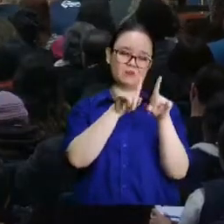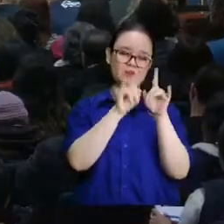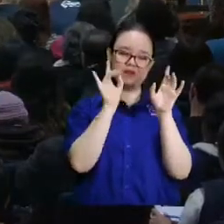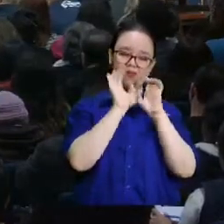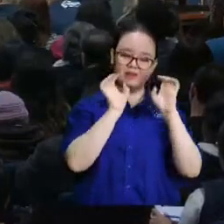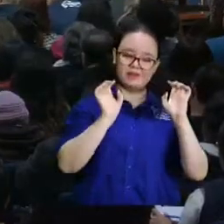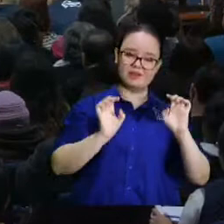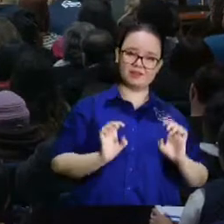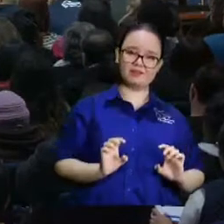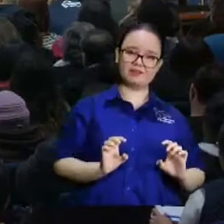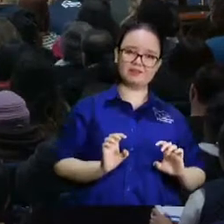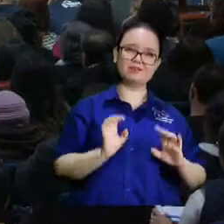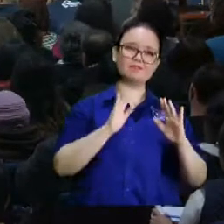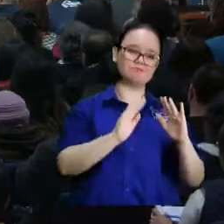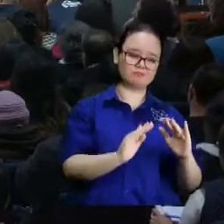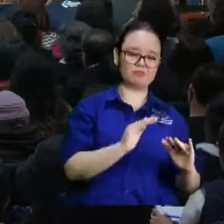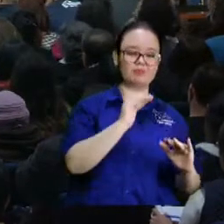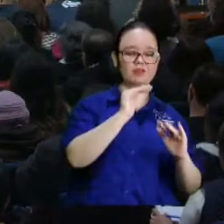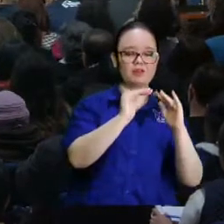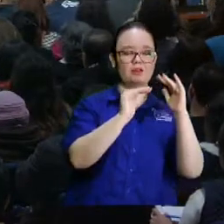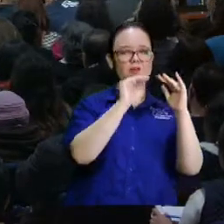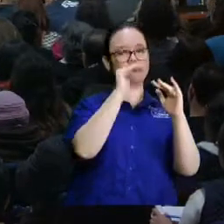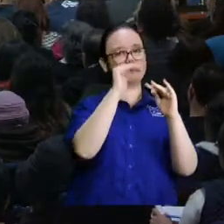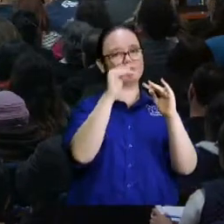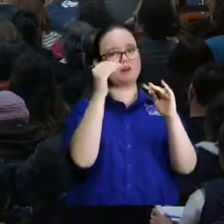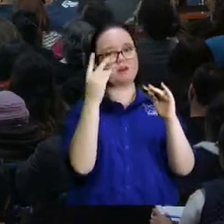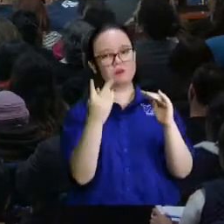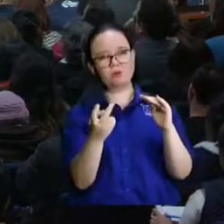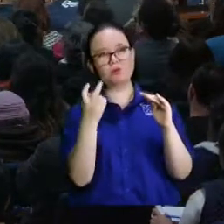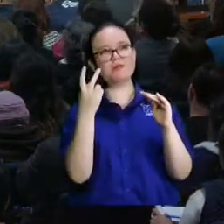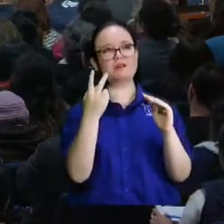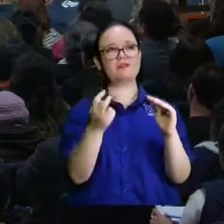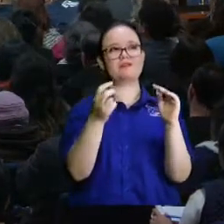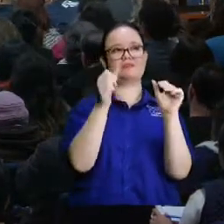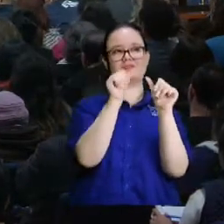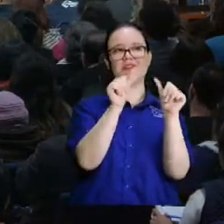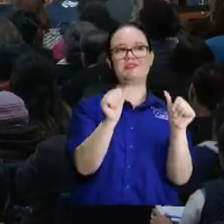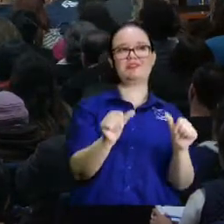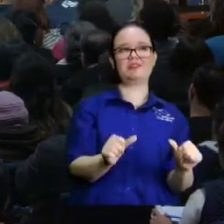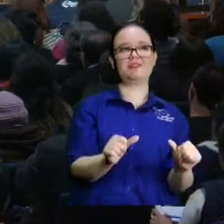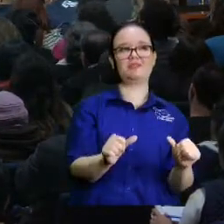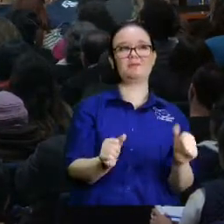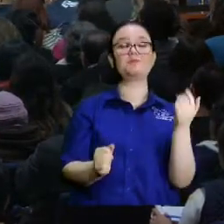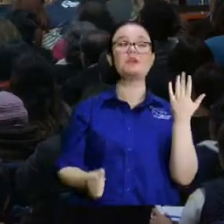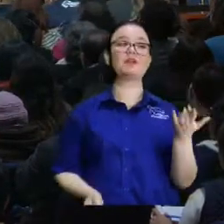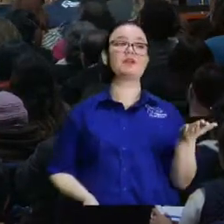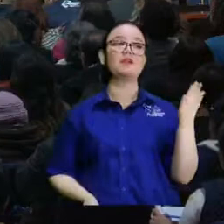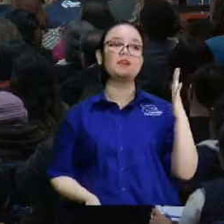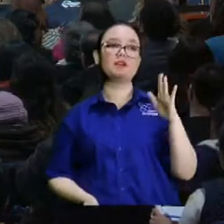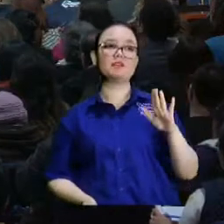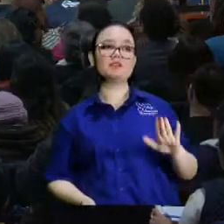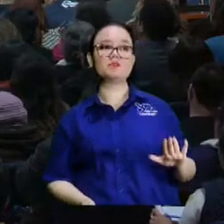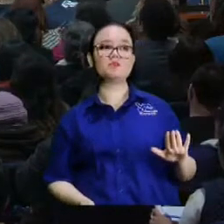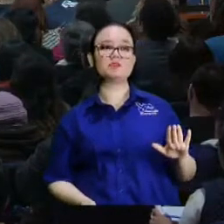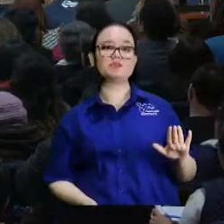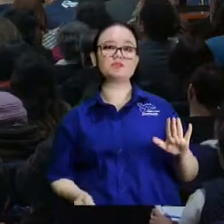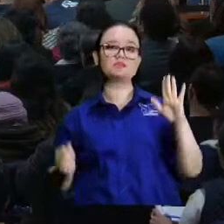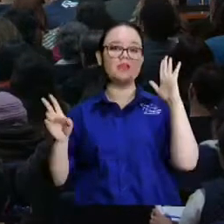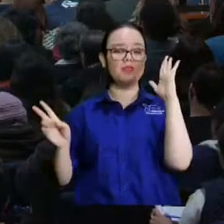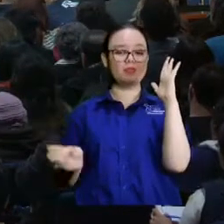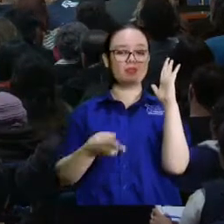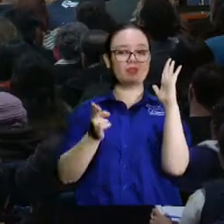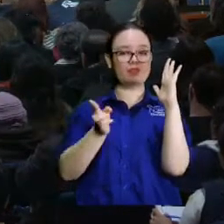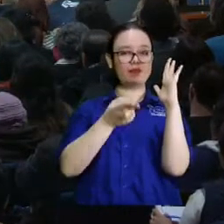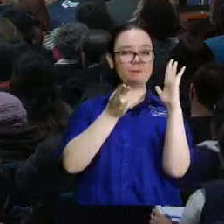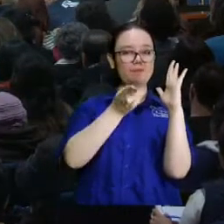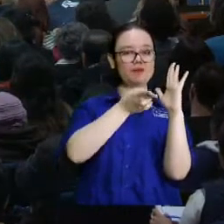Eso hay también que platicar un poco acerca de lo que es el altar, pero no en este momento. Y luego, no se pueden restaurar los